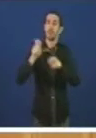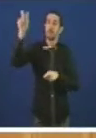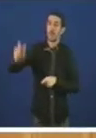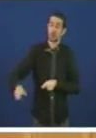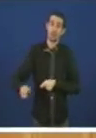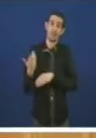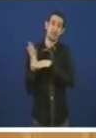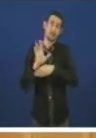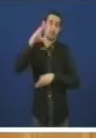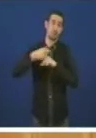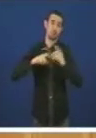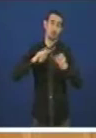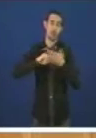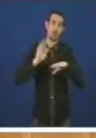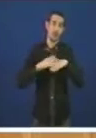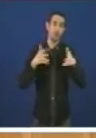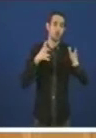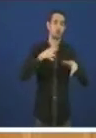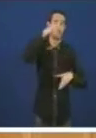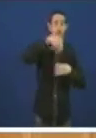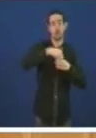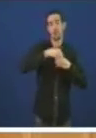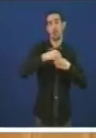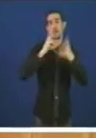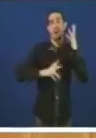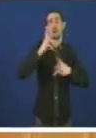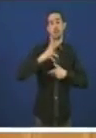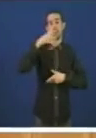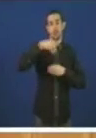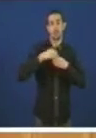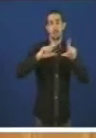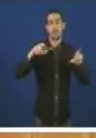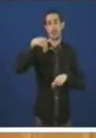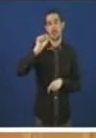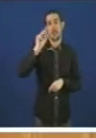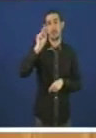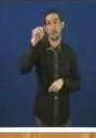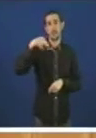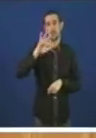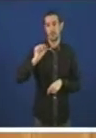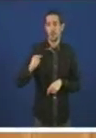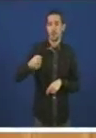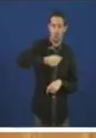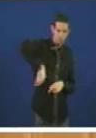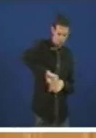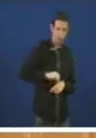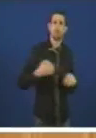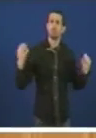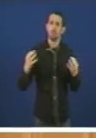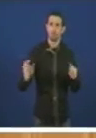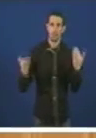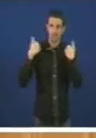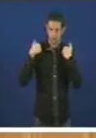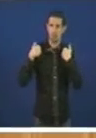Consello de Administración de Navante Podemos podemos demostrar señorías que somos responsables que sabemos